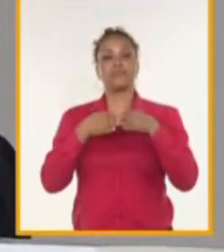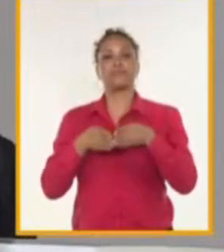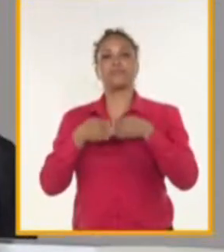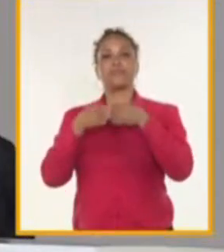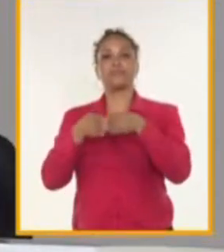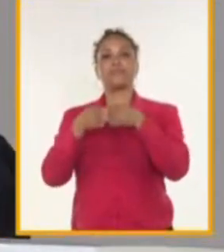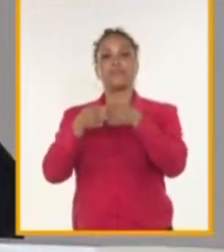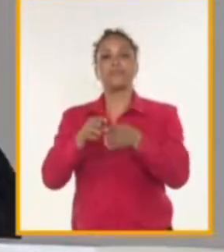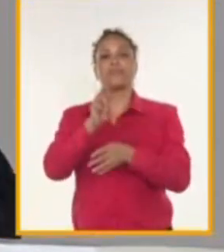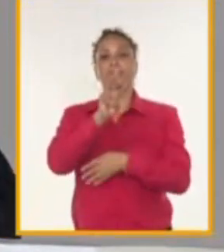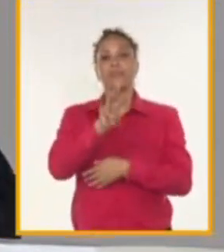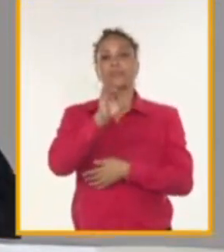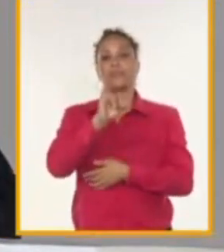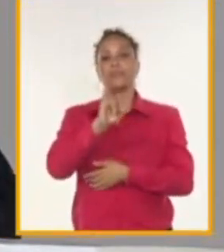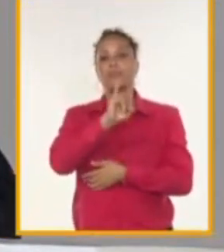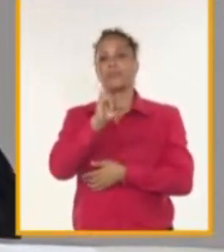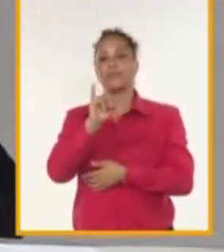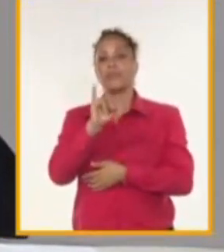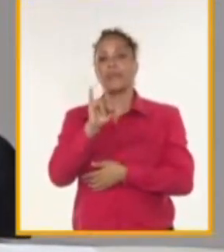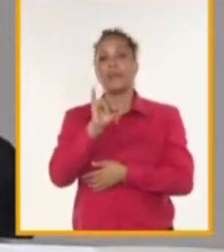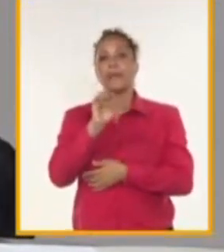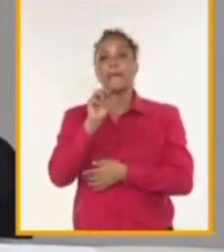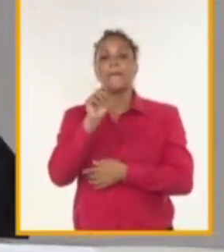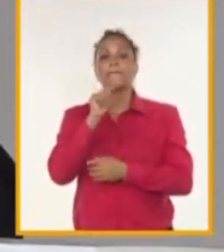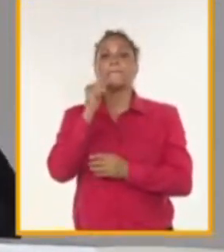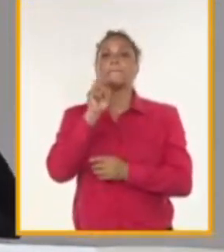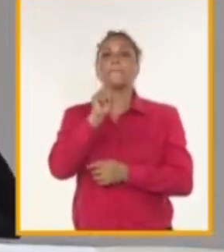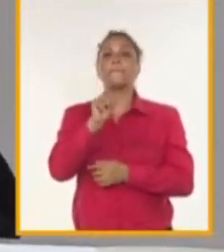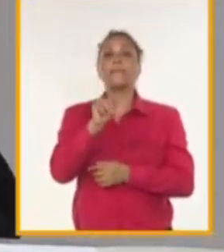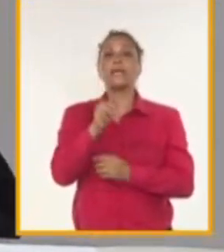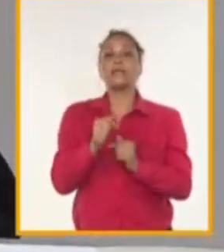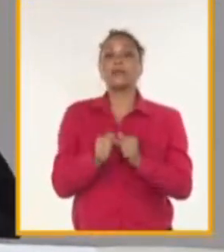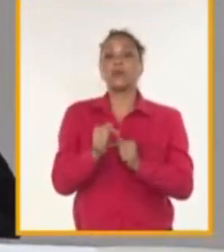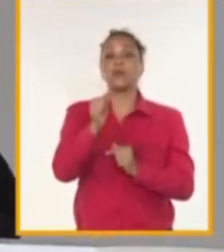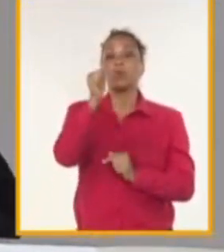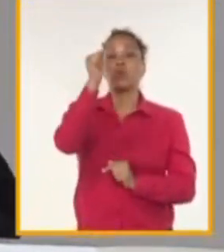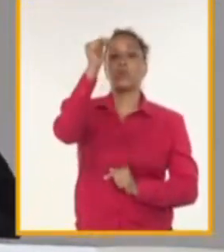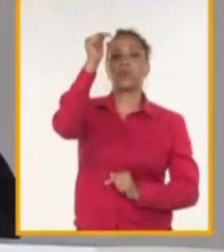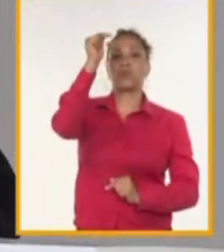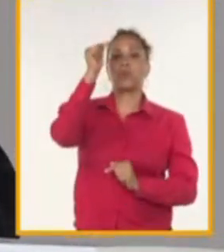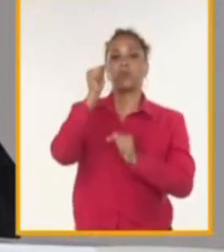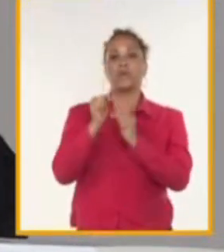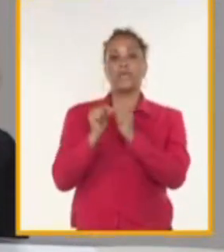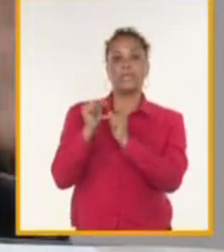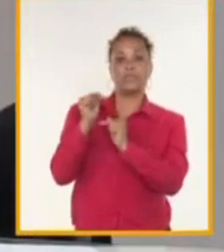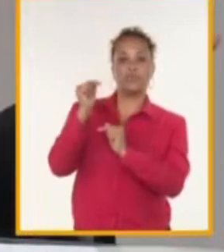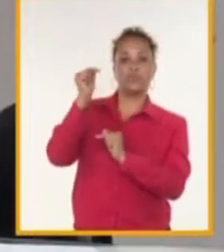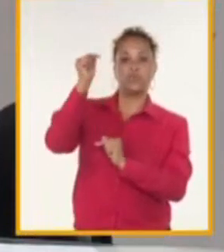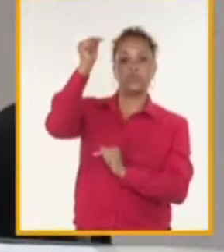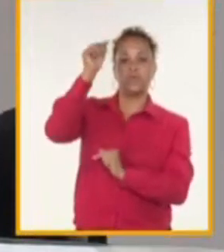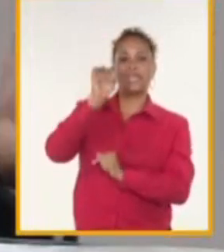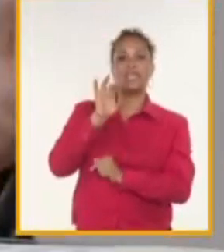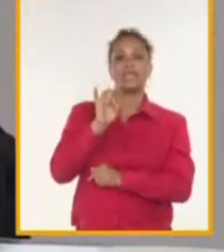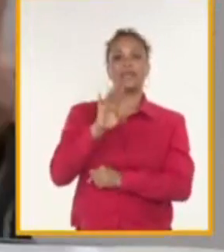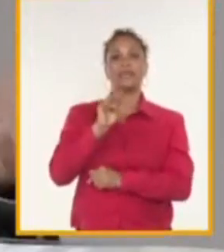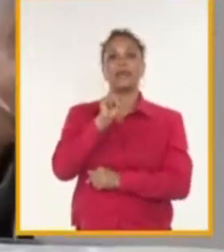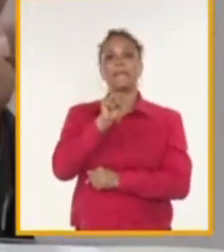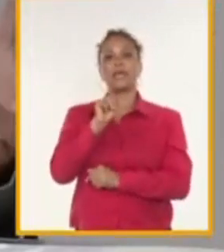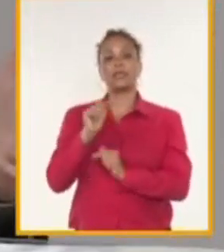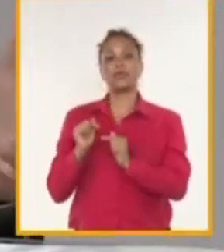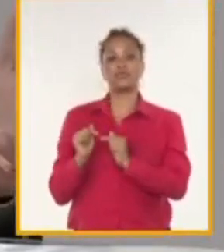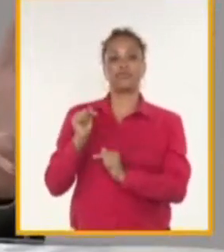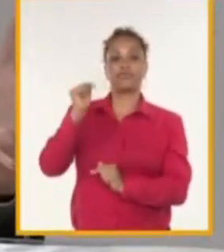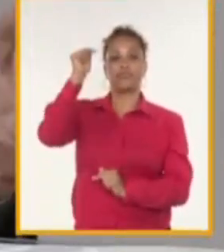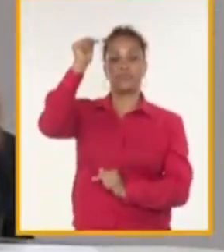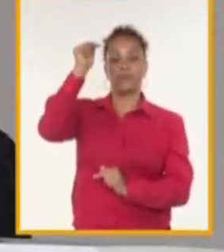366 metros de eslora, calados de superiores a 15 metros, que sí, miramos para